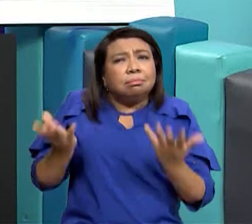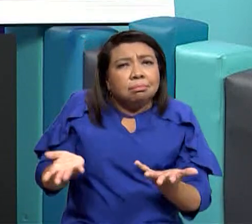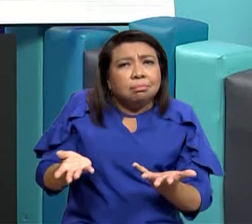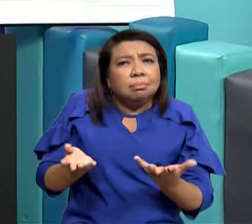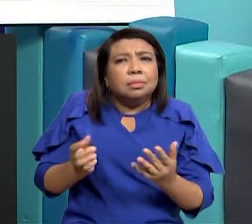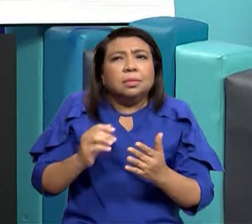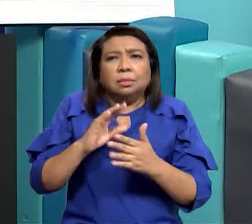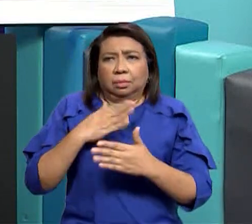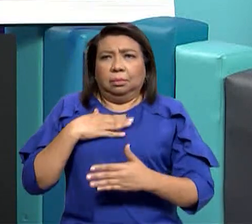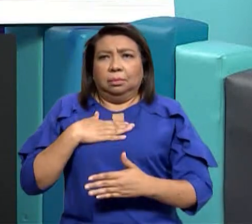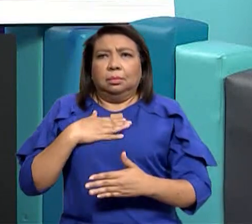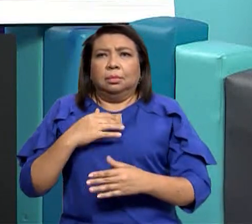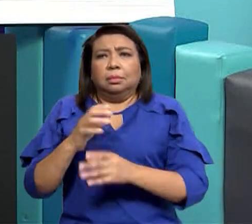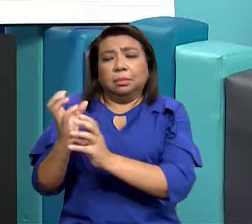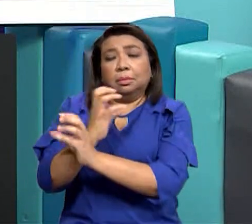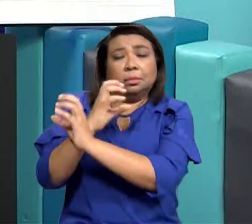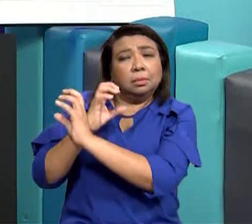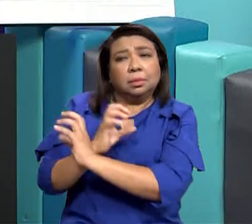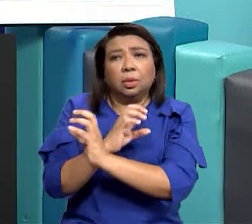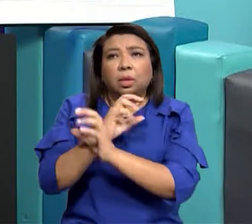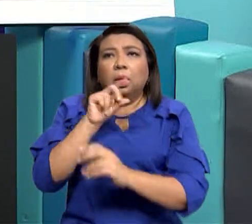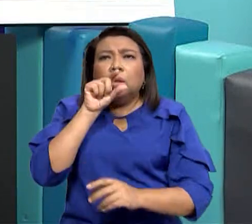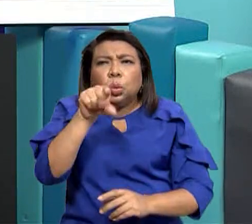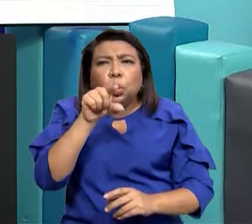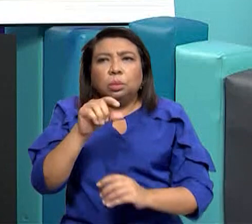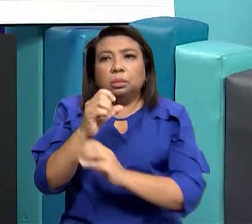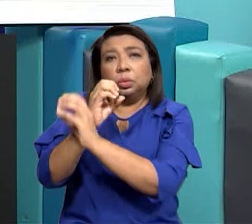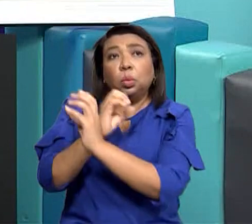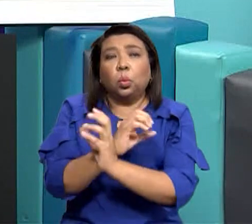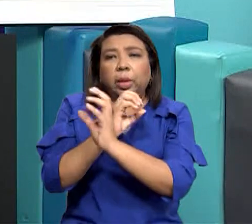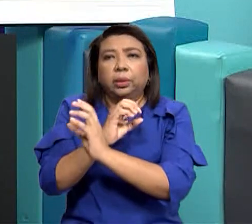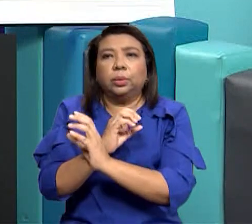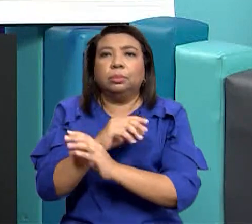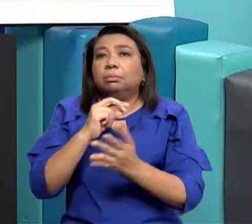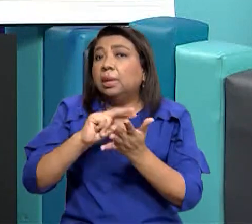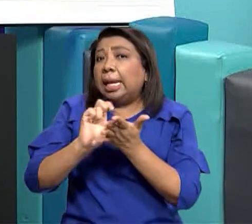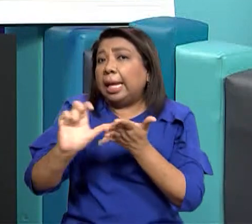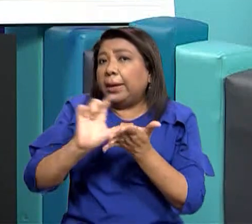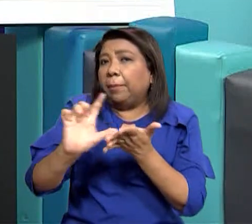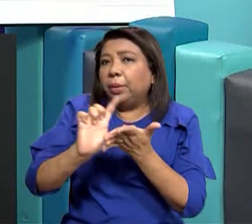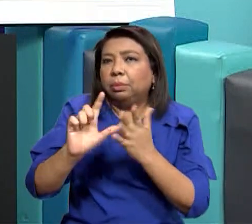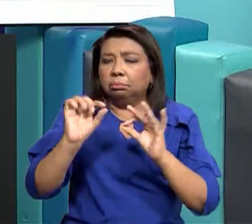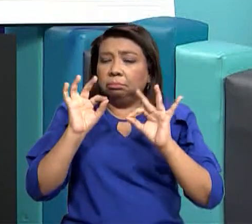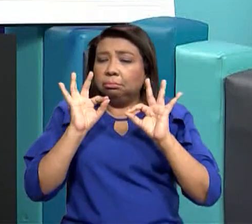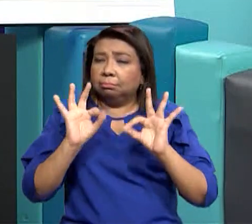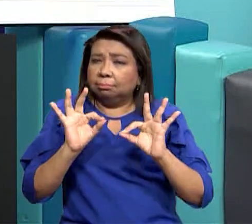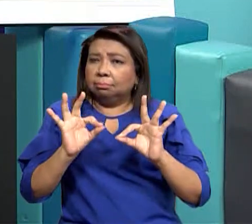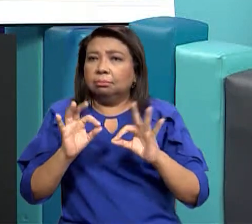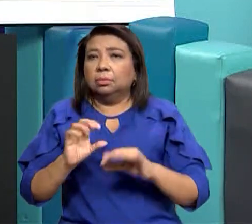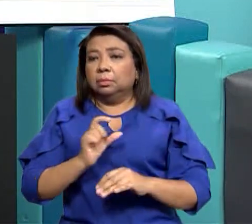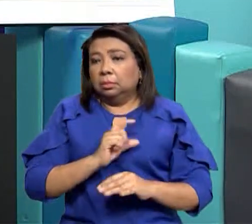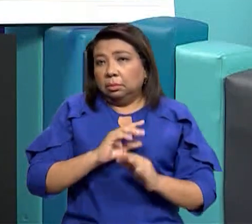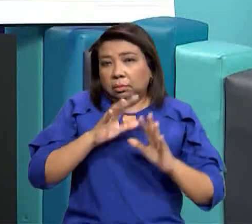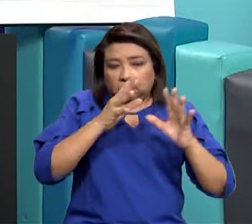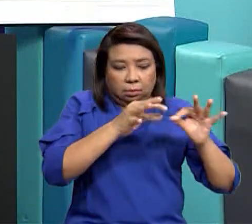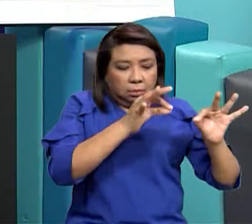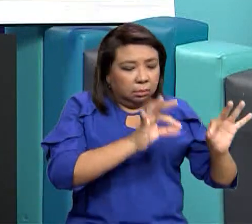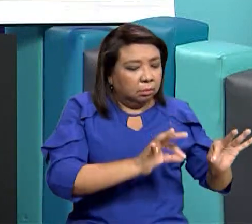cuarto esté limpio ordenado ese es un deber que tú poco a poco debes ir